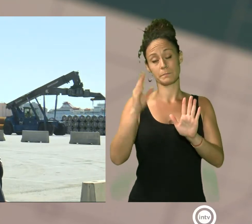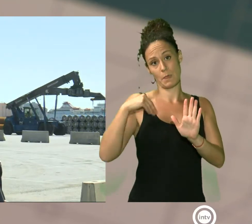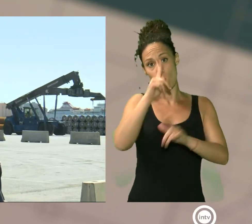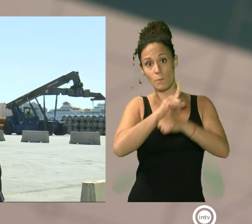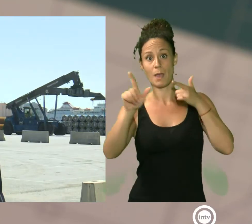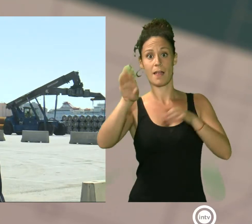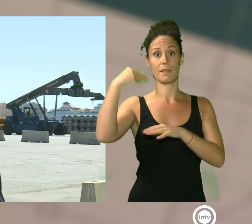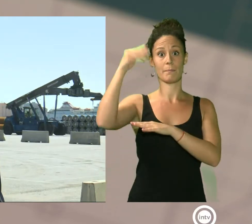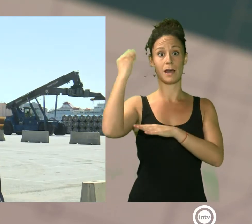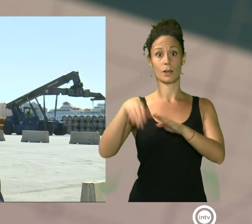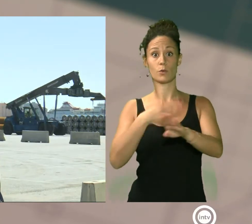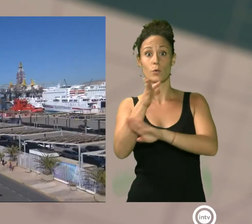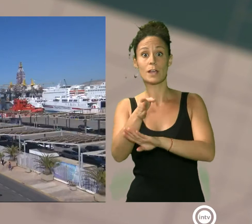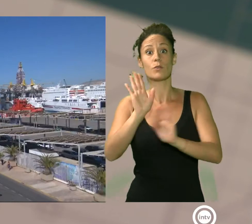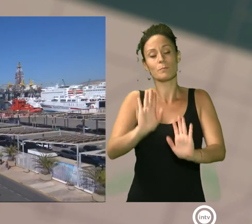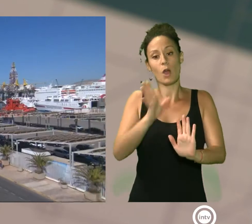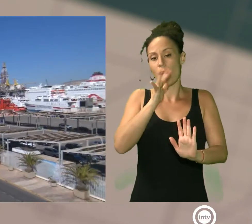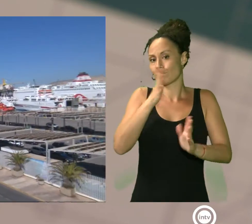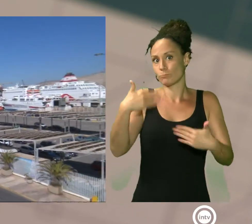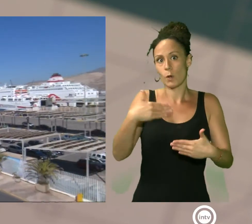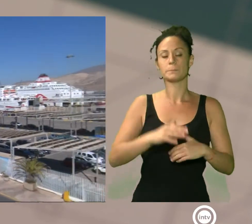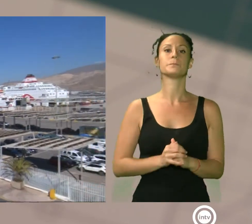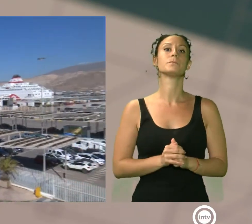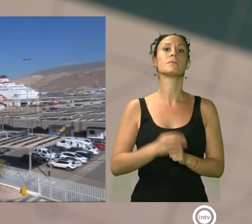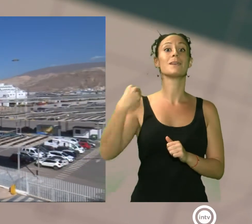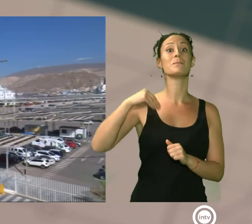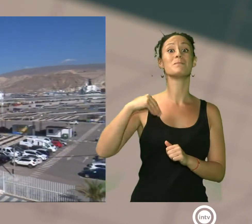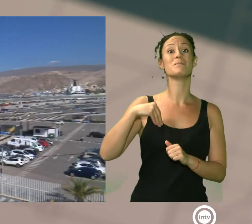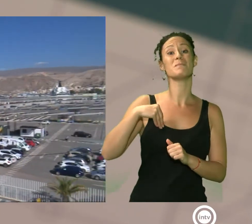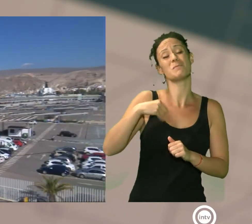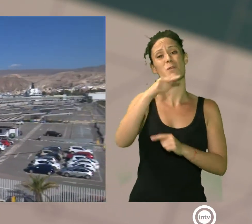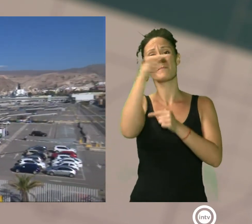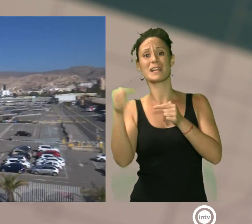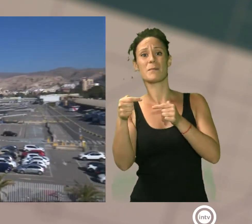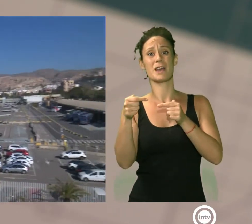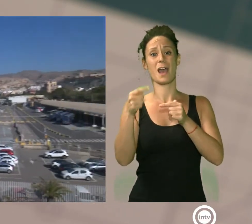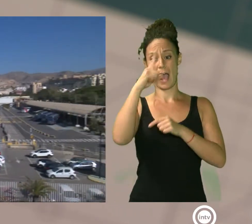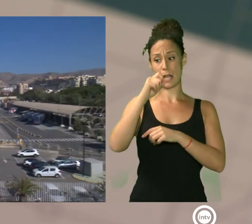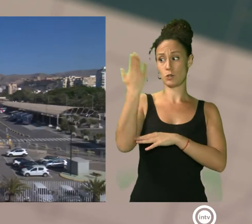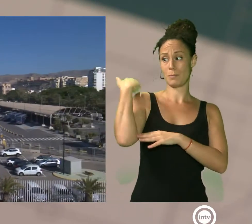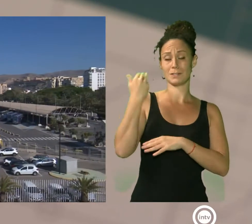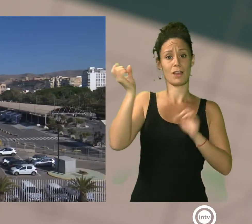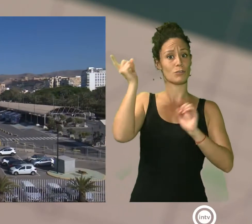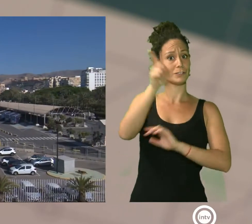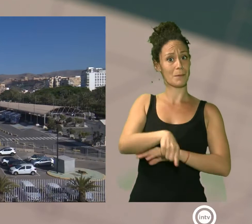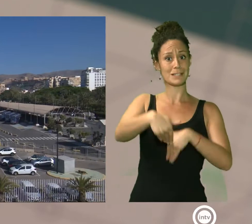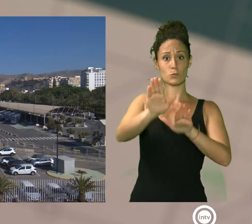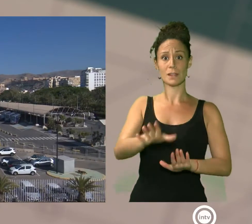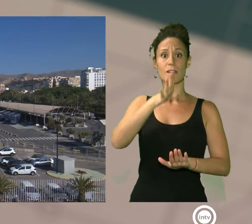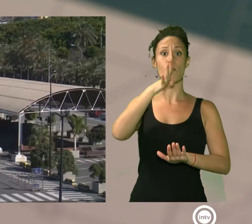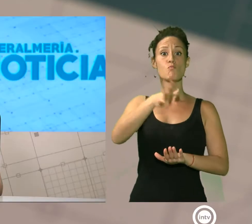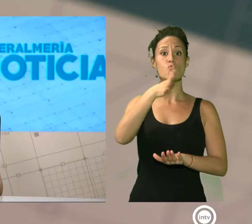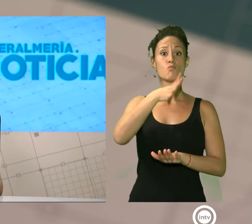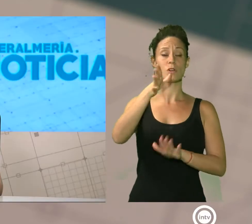Esto es lo que tenemos en este momento. Perjuicios que se suman a los del año pasado, cuando la operación fue suspendida por motivos sanitarios.